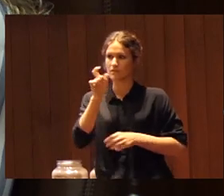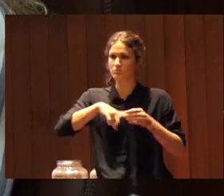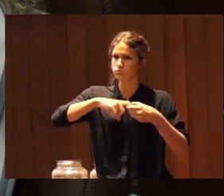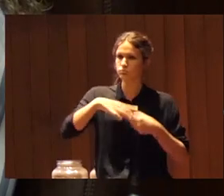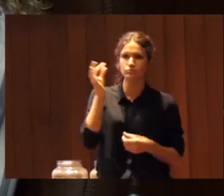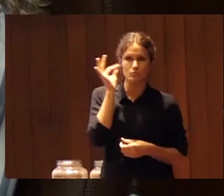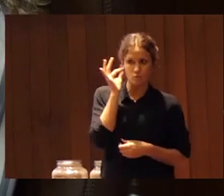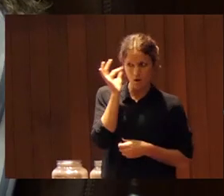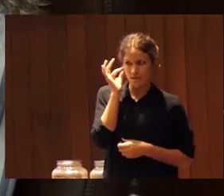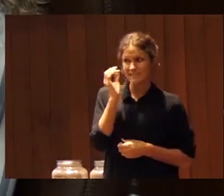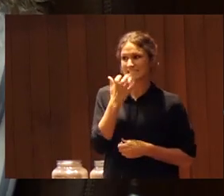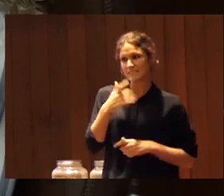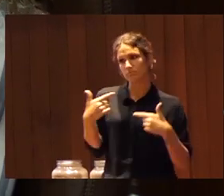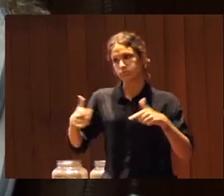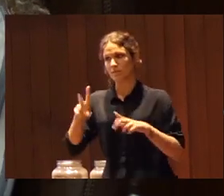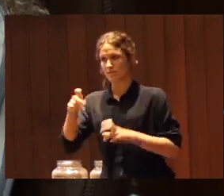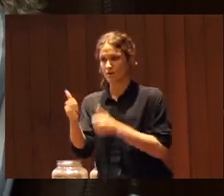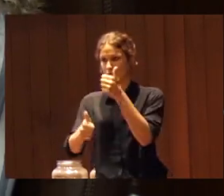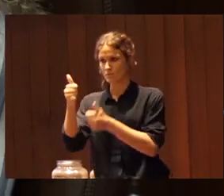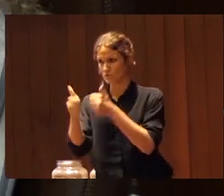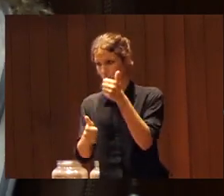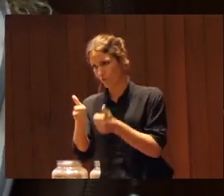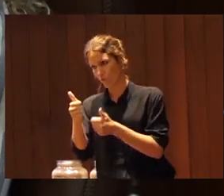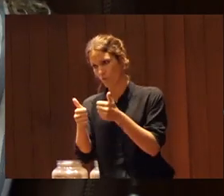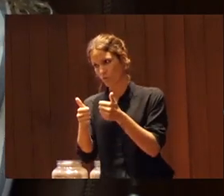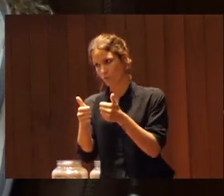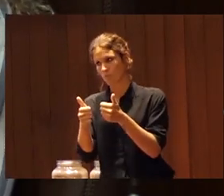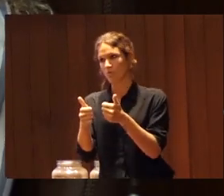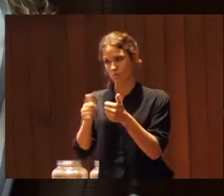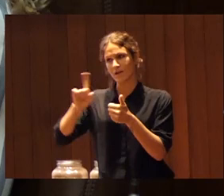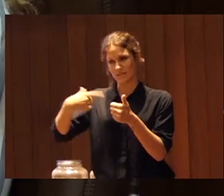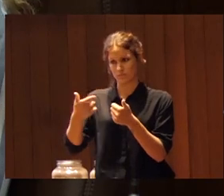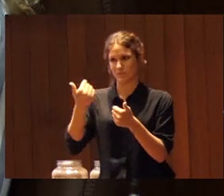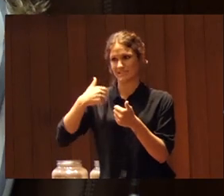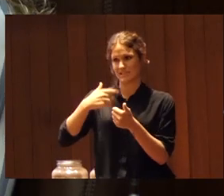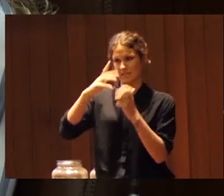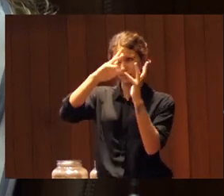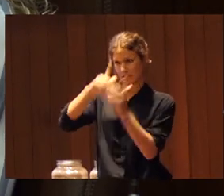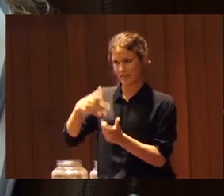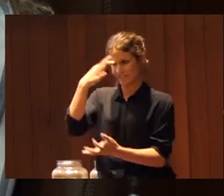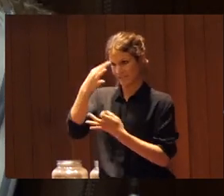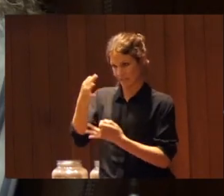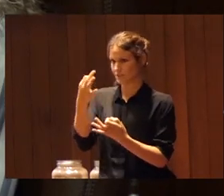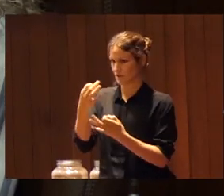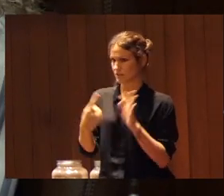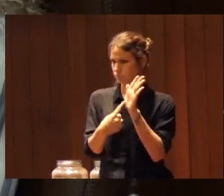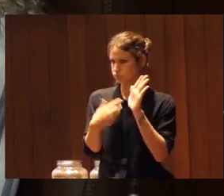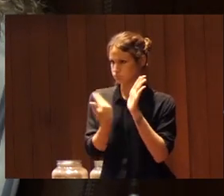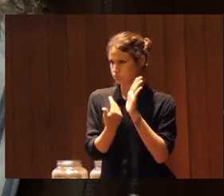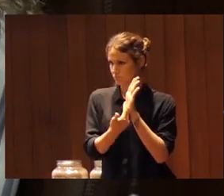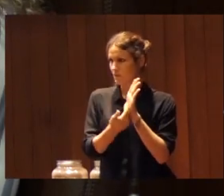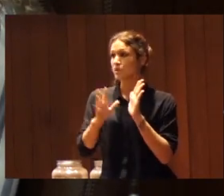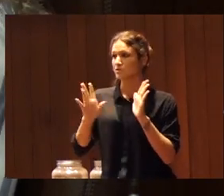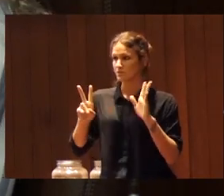si nos vamos al ámbito de la competición y después ya sacaremos se sacarán estadísticas de preferencias y demás en el ámbito de la competición a nivel